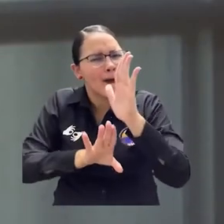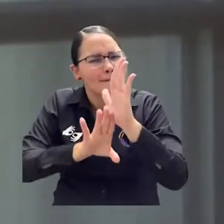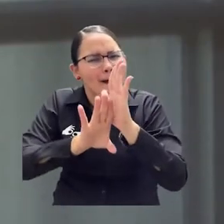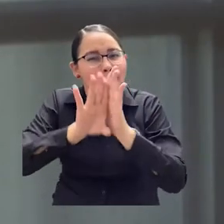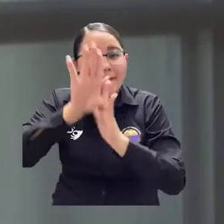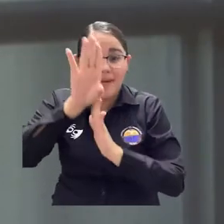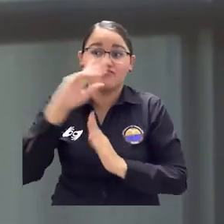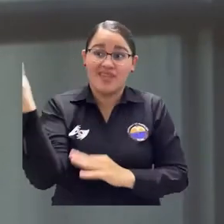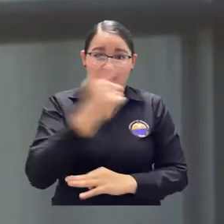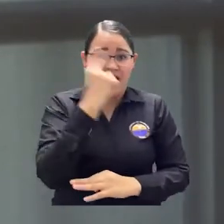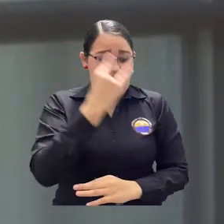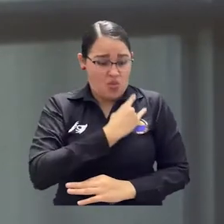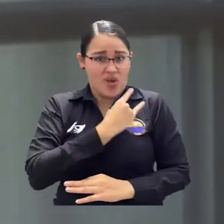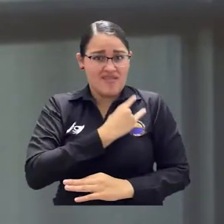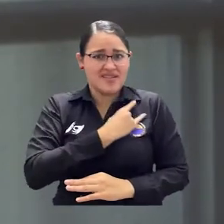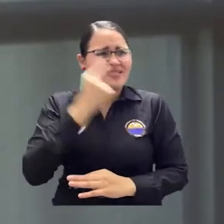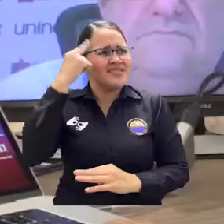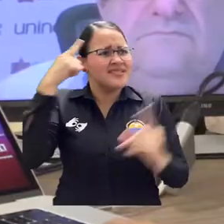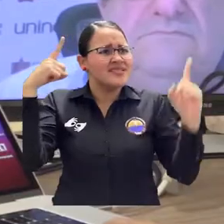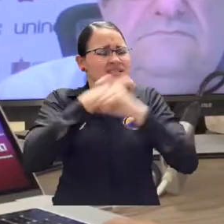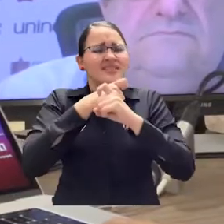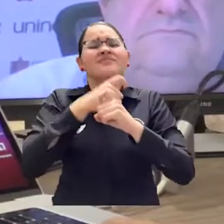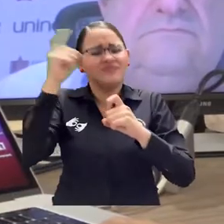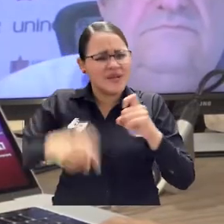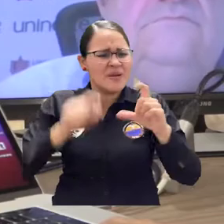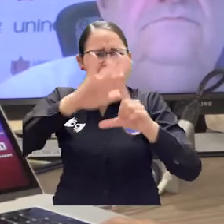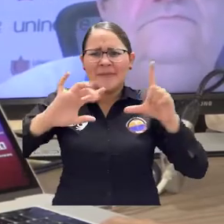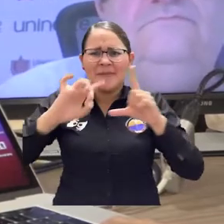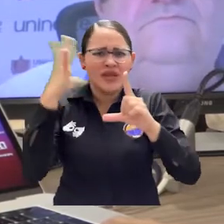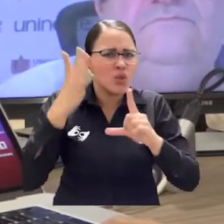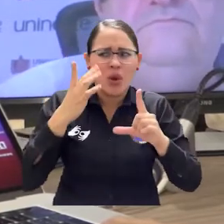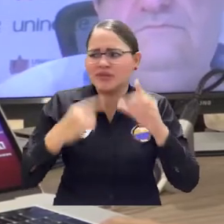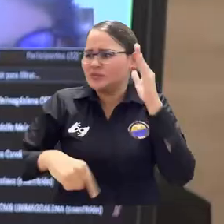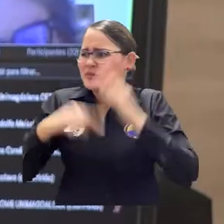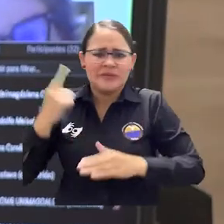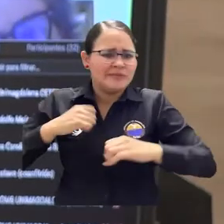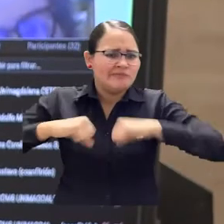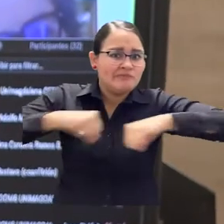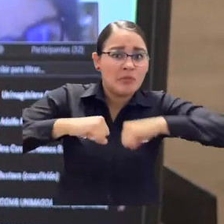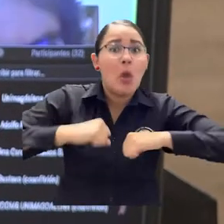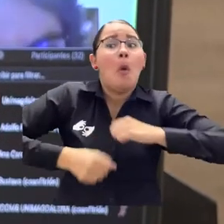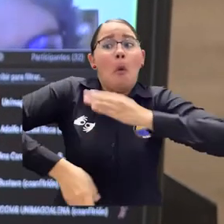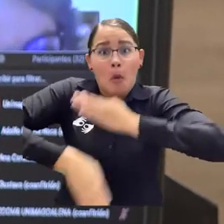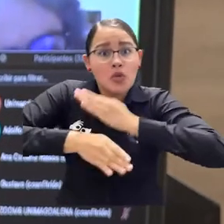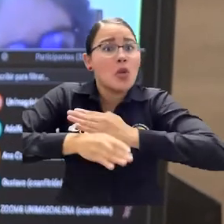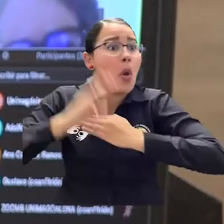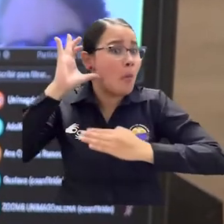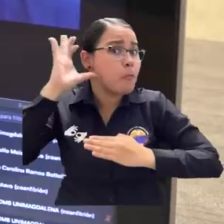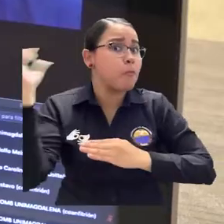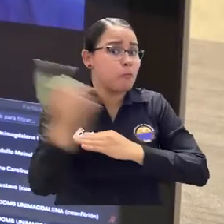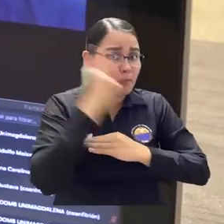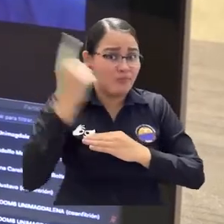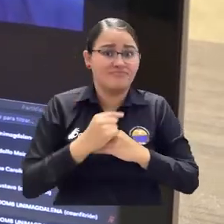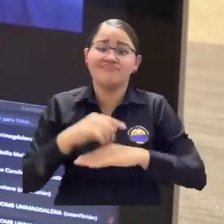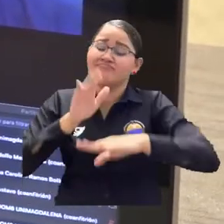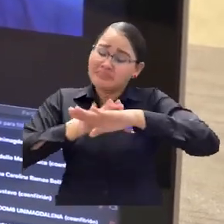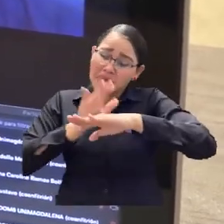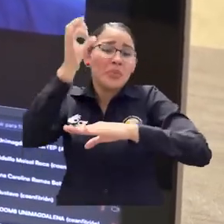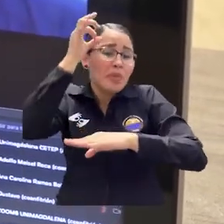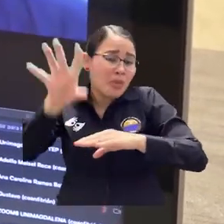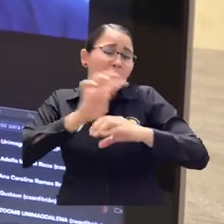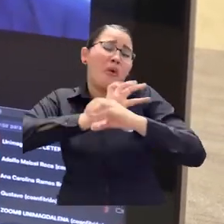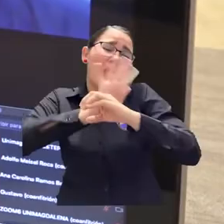seguir avanzando, las universidades hemos hecho un esfuerzo enorme, pasamos de la presencialidad a la virtualidad sin aviso previo y seguimos funcionando.